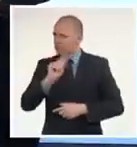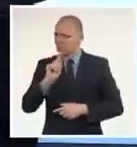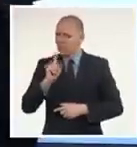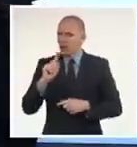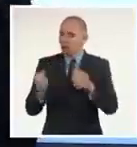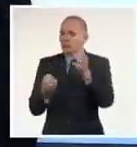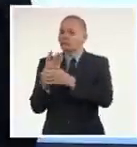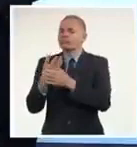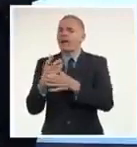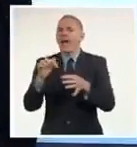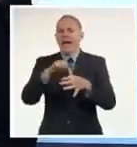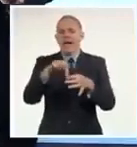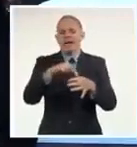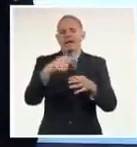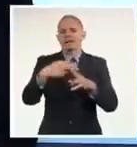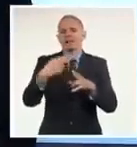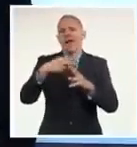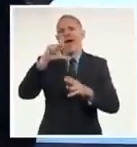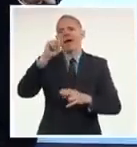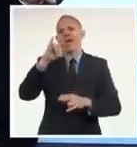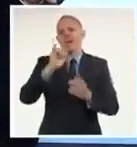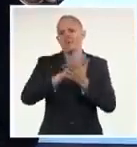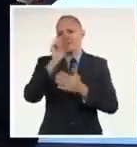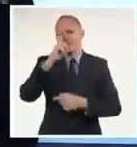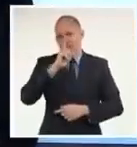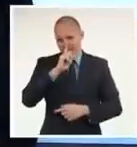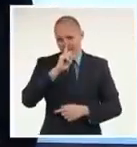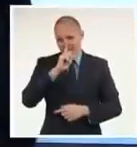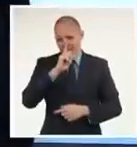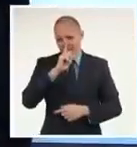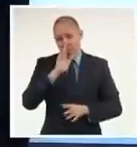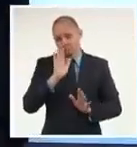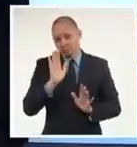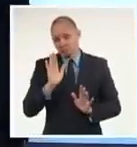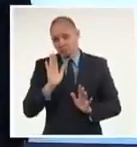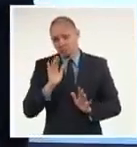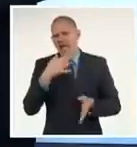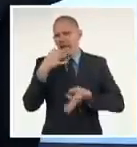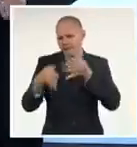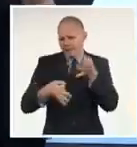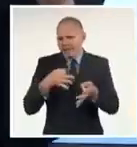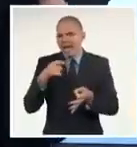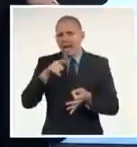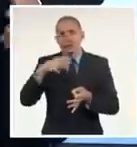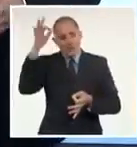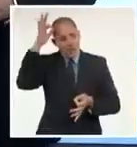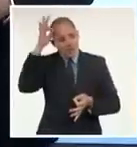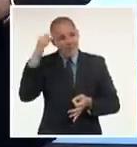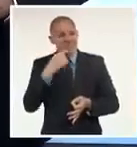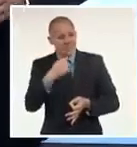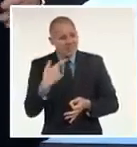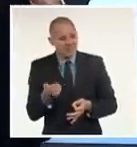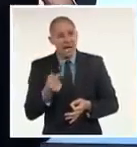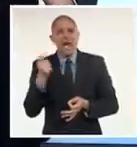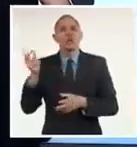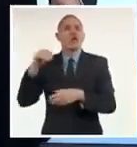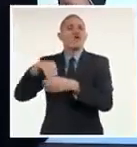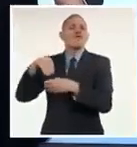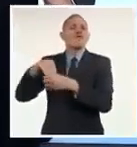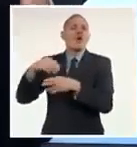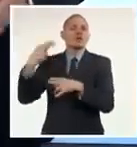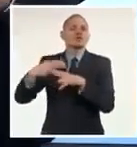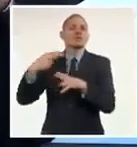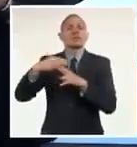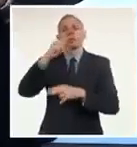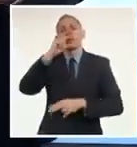de actuación resulta ser un fondo buitre. Permítanme algunas palabras acerca de los fondos buitres. Se trata de